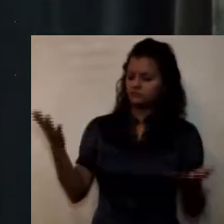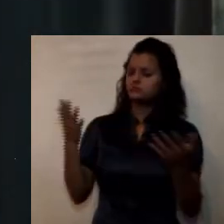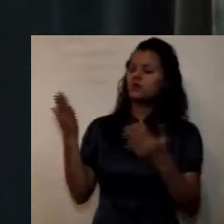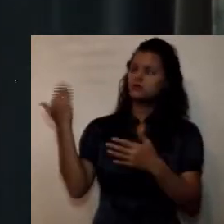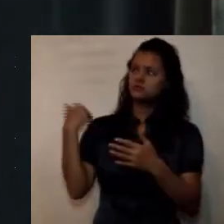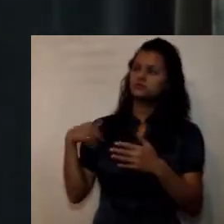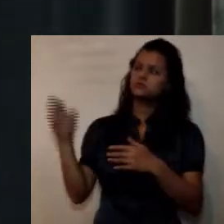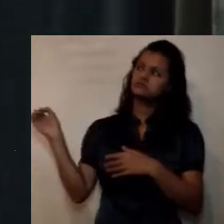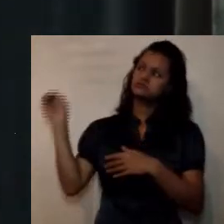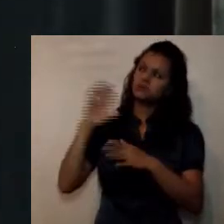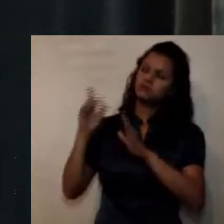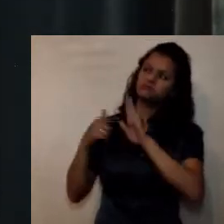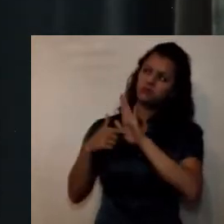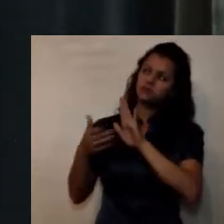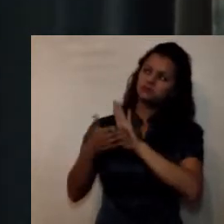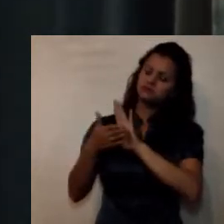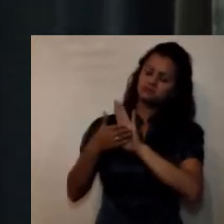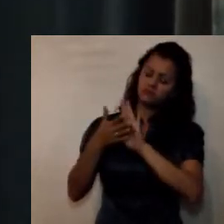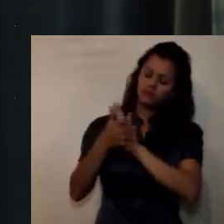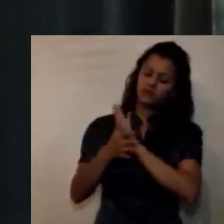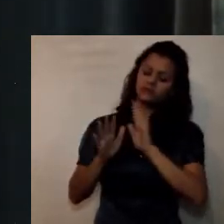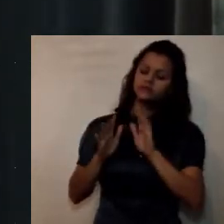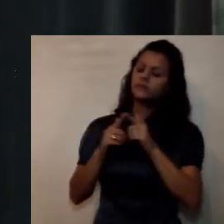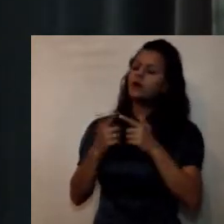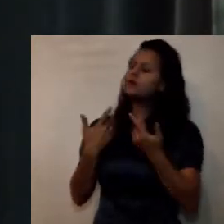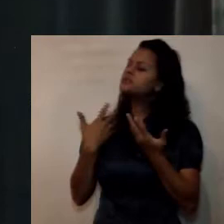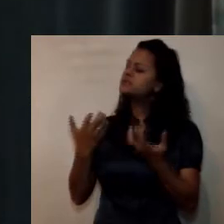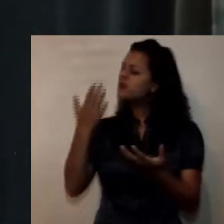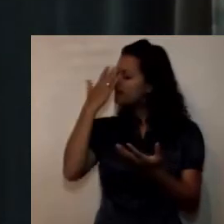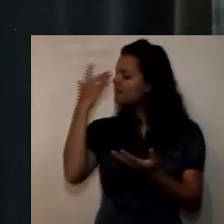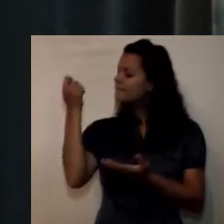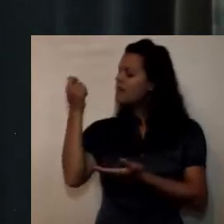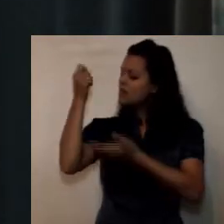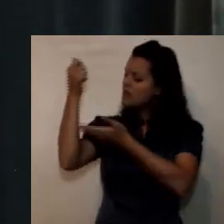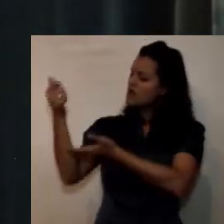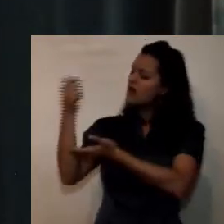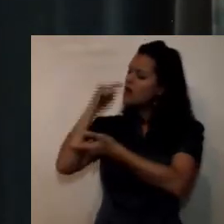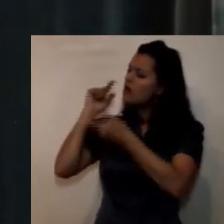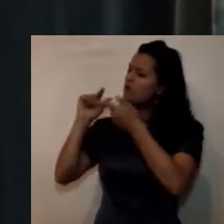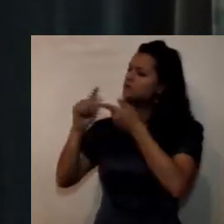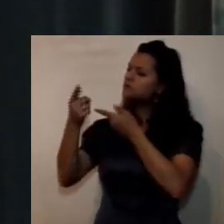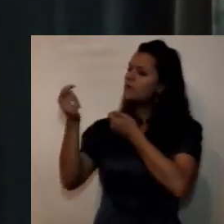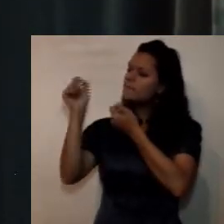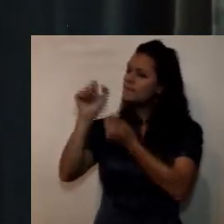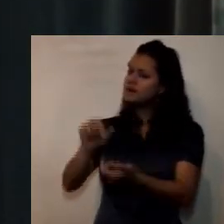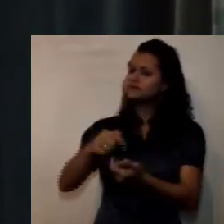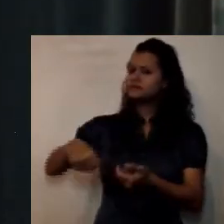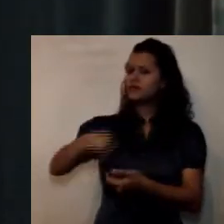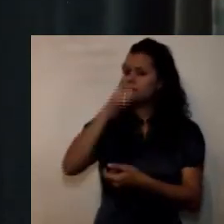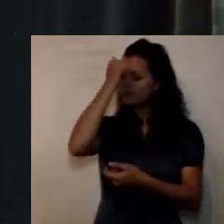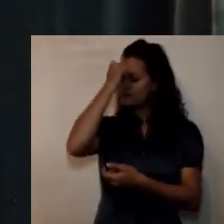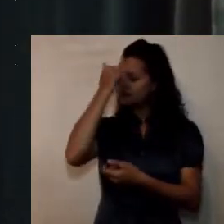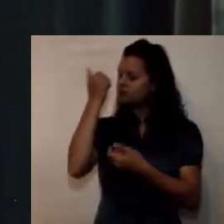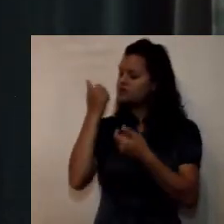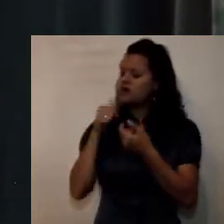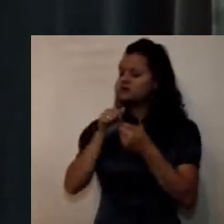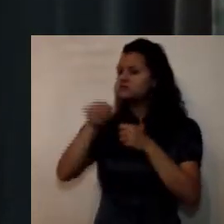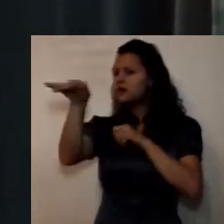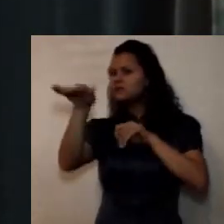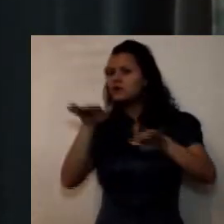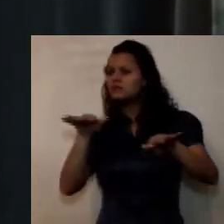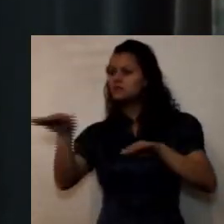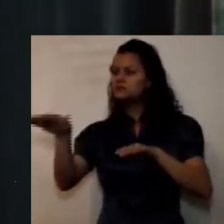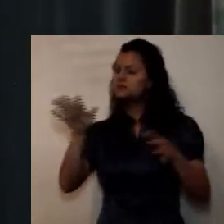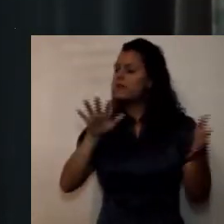respecto me gustaría saber cuál es el presupuesto para bienestar docente qué cobertura tiene y cuál es el porcentaje del presupuesto de bienestar